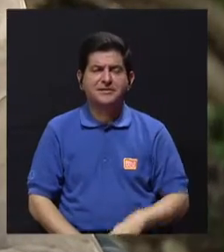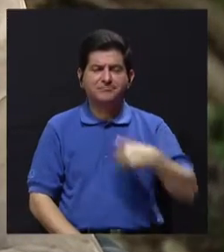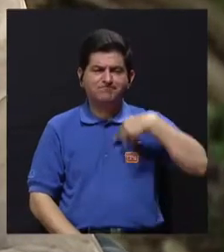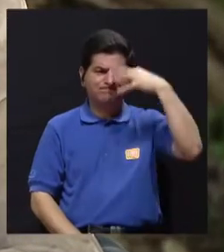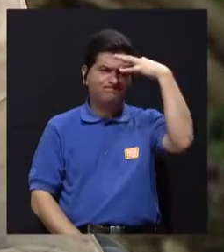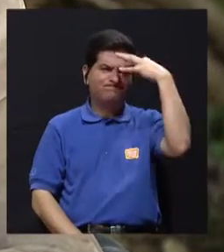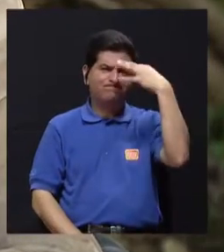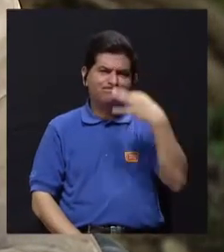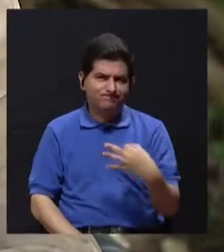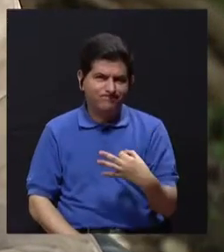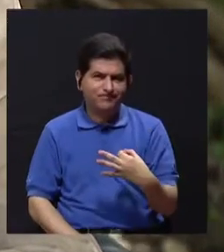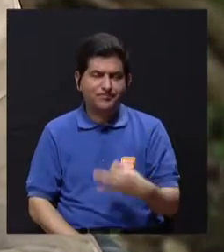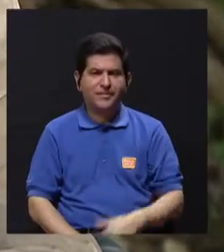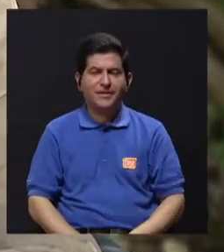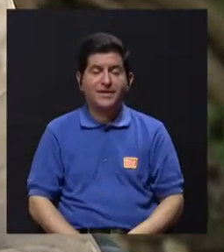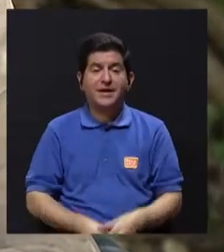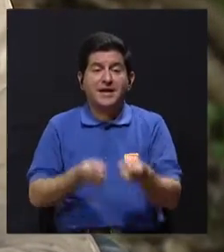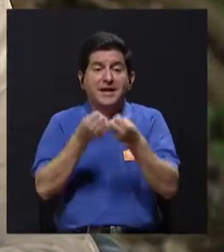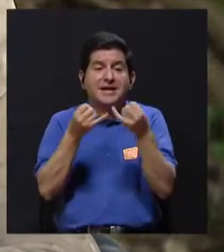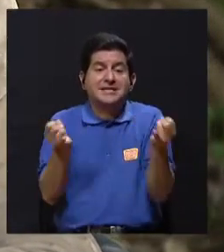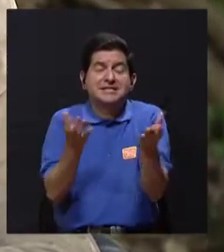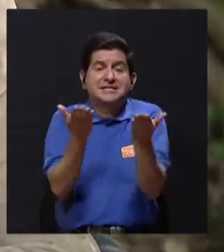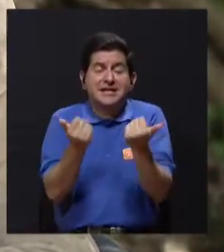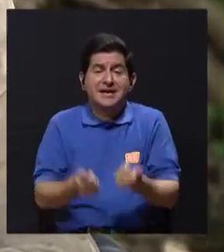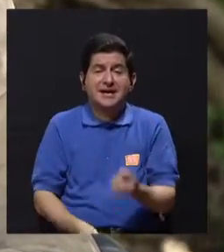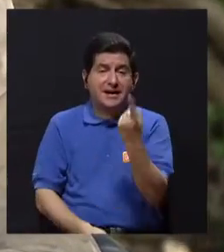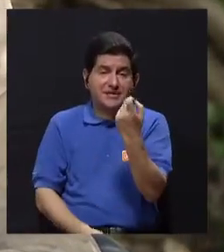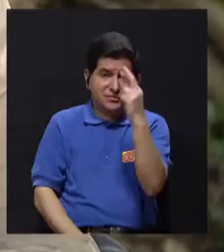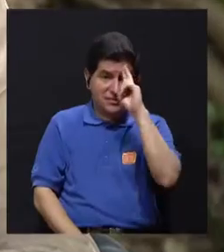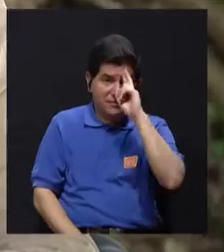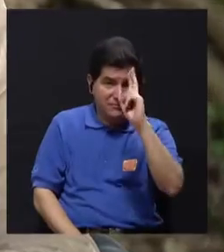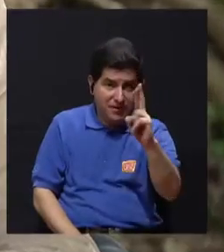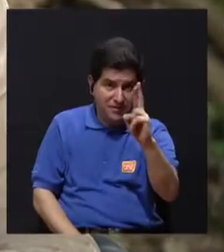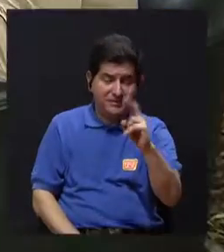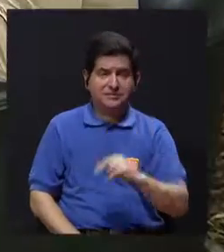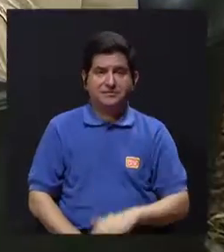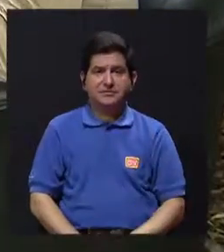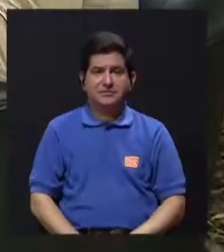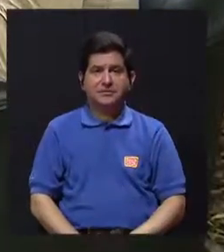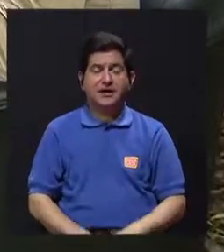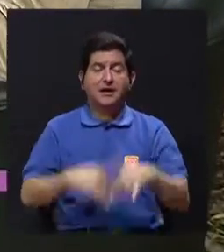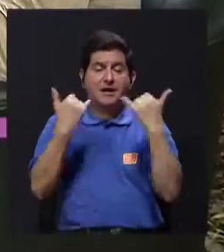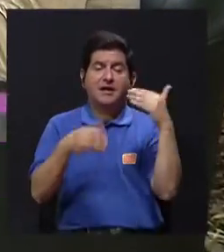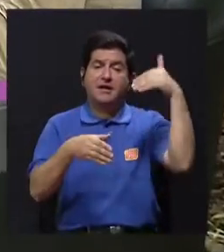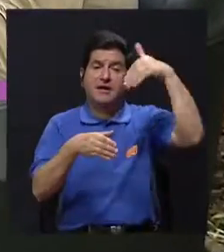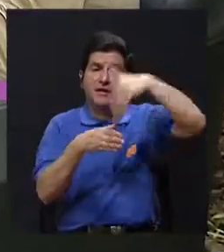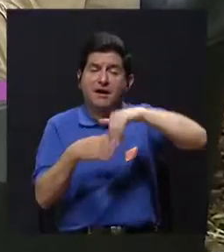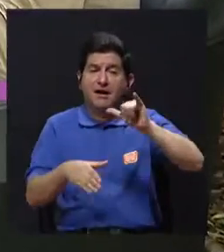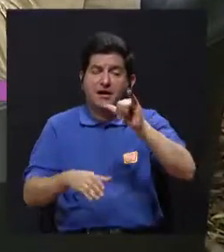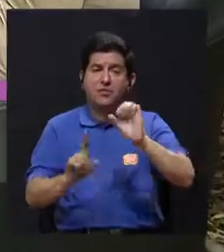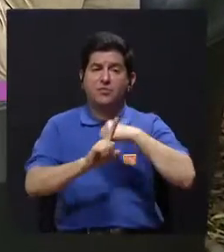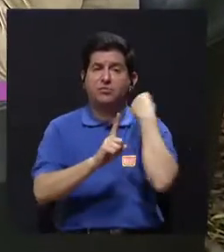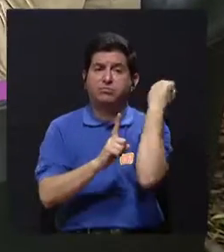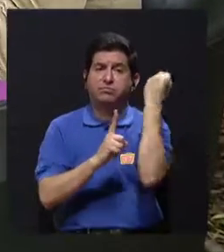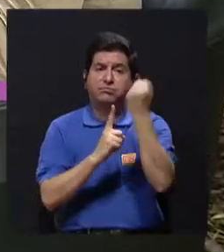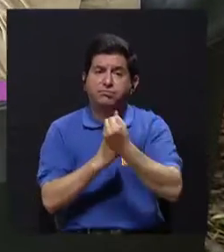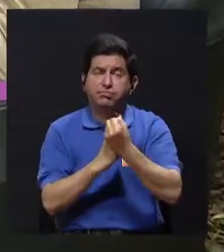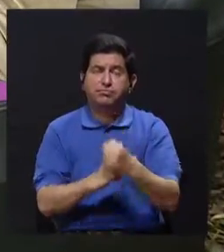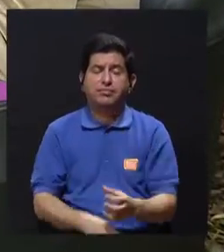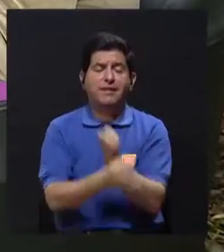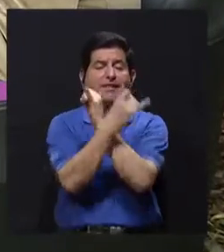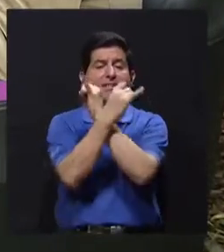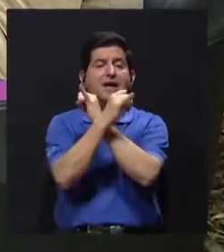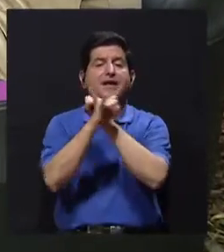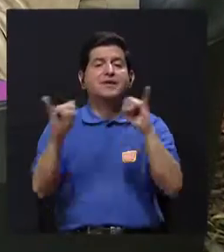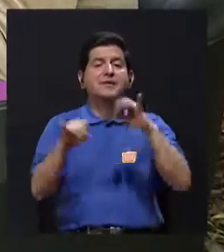pues me parece que sin querer se puede ir respetar ¿verdad? Y ahí entramos también en asuntos de